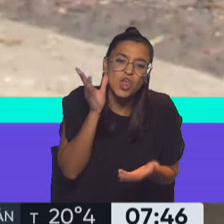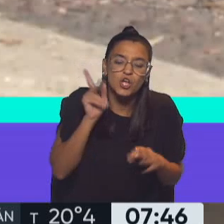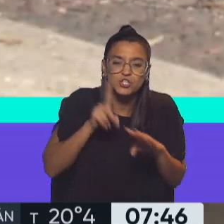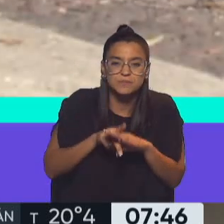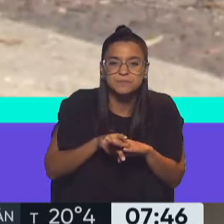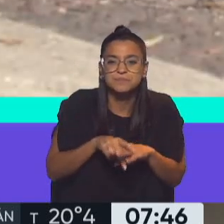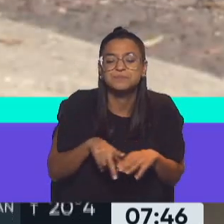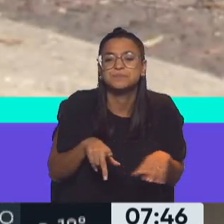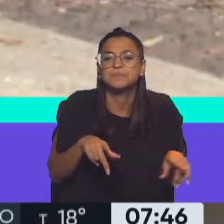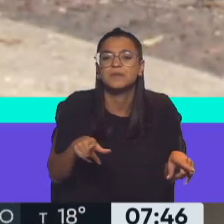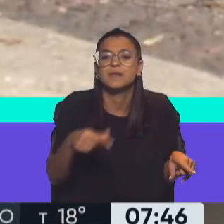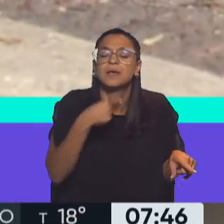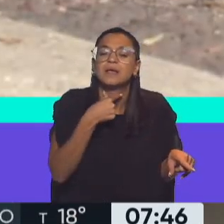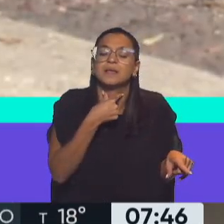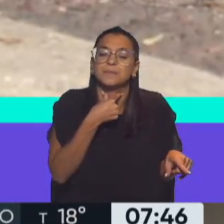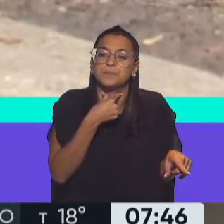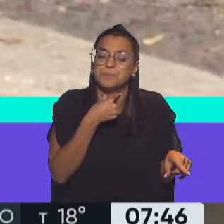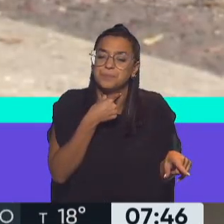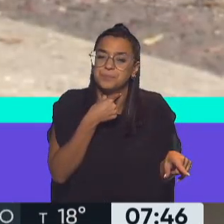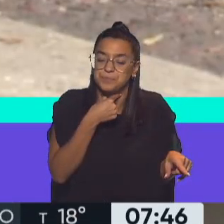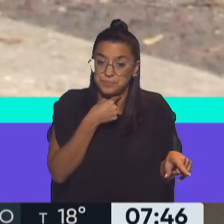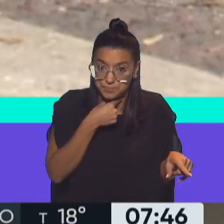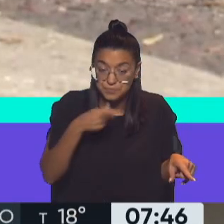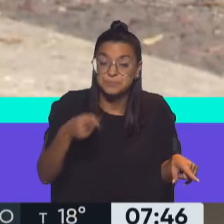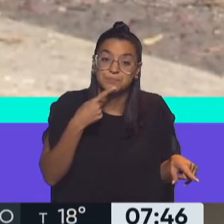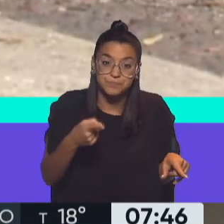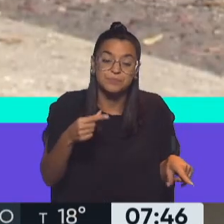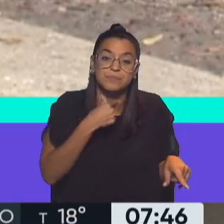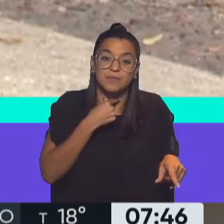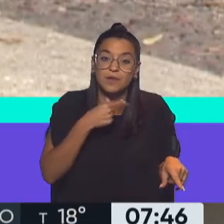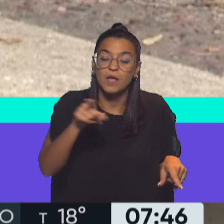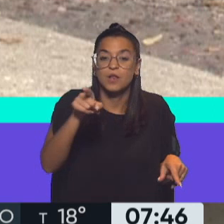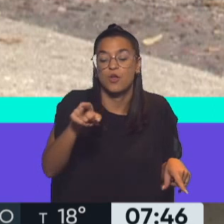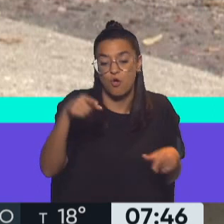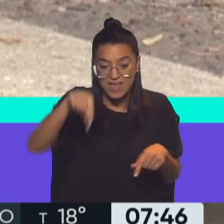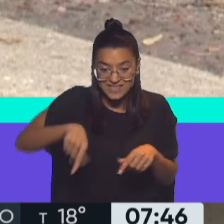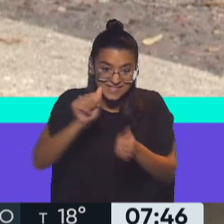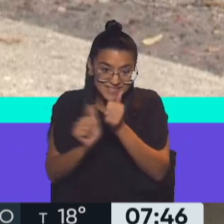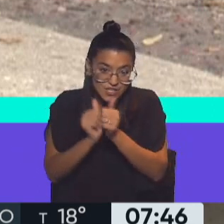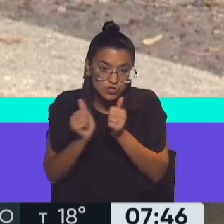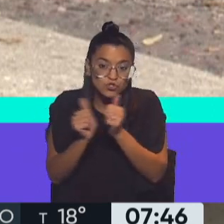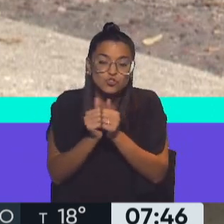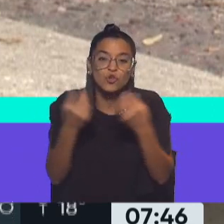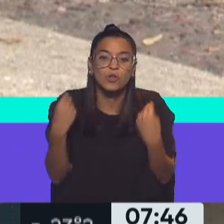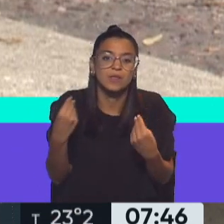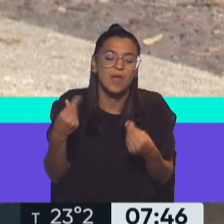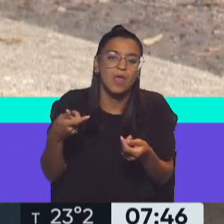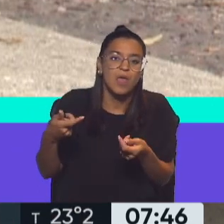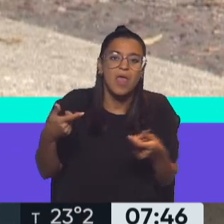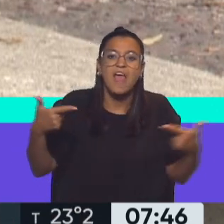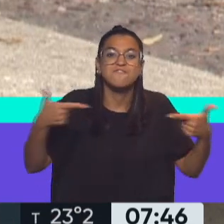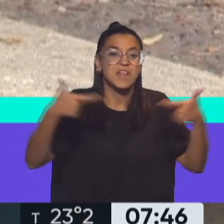camaradas, quiero dejar todo para tratar de poner a esta historia de la que está haciendo un enfrentamiento.